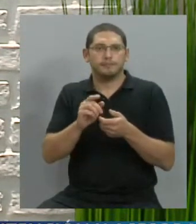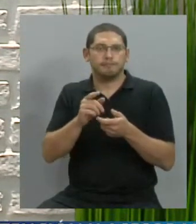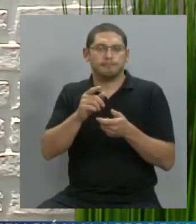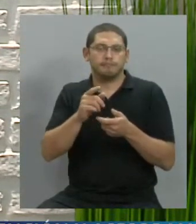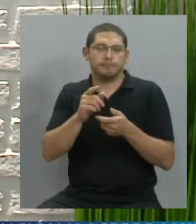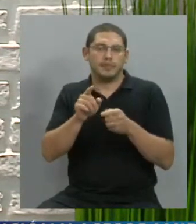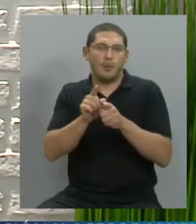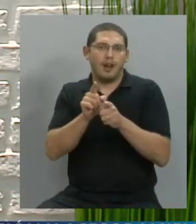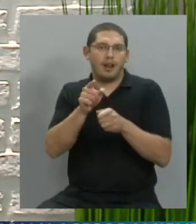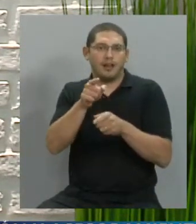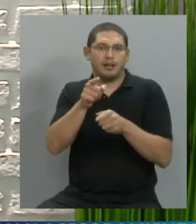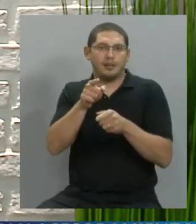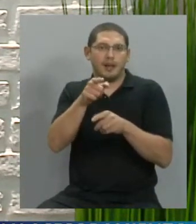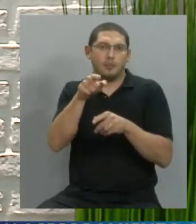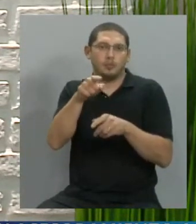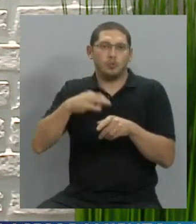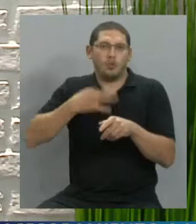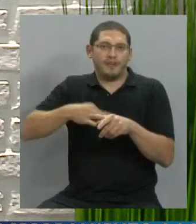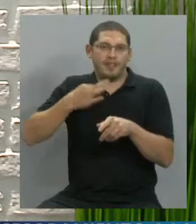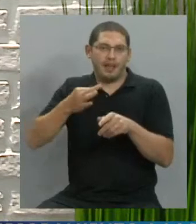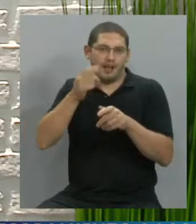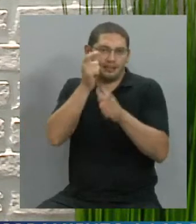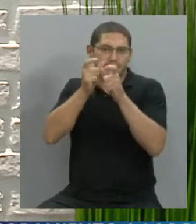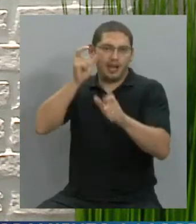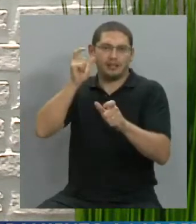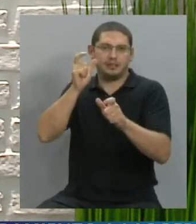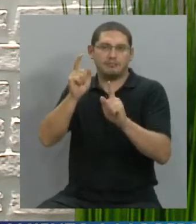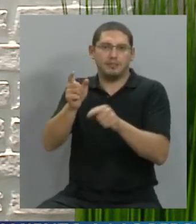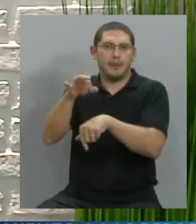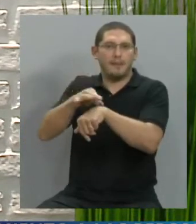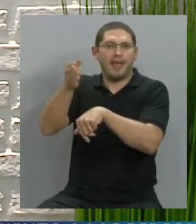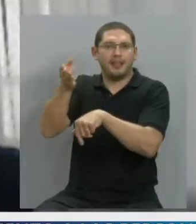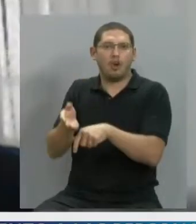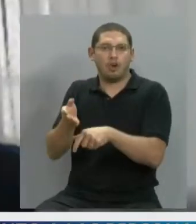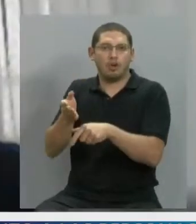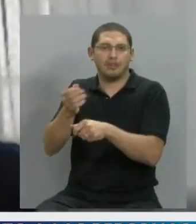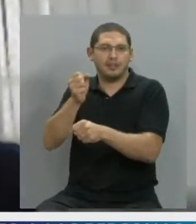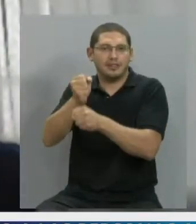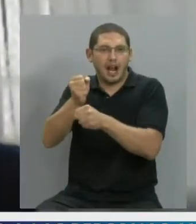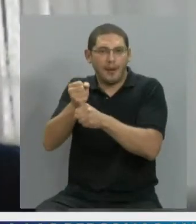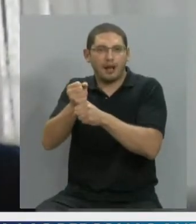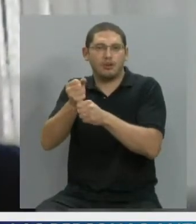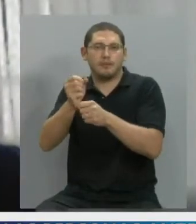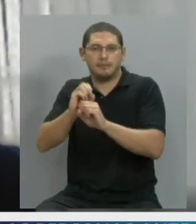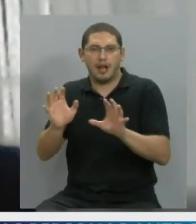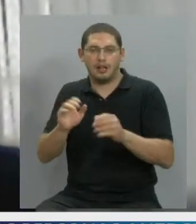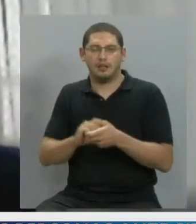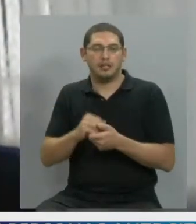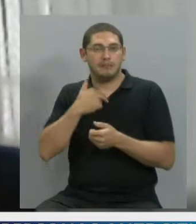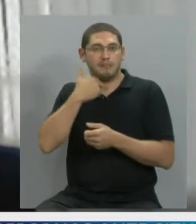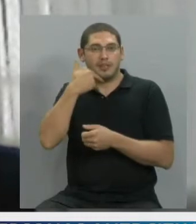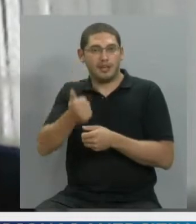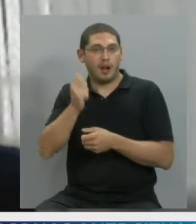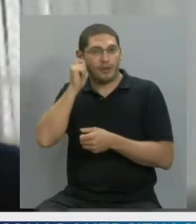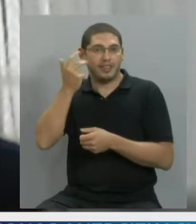lo que pasó en tu vida respecto a la mala praxis. Bueno, yo perdí a Mora a los